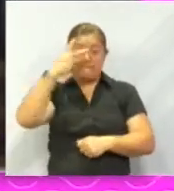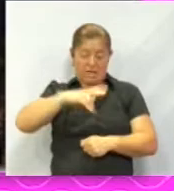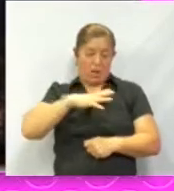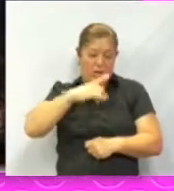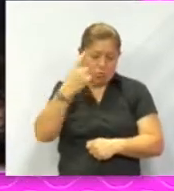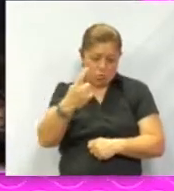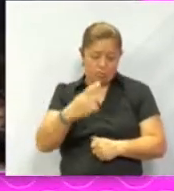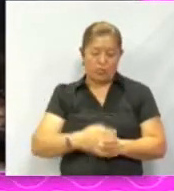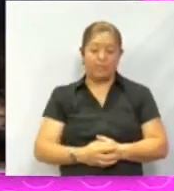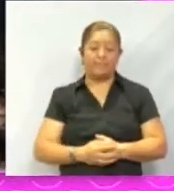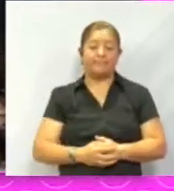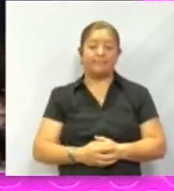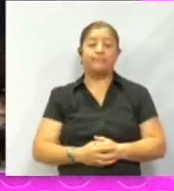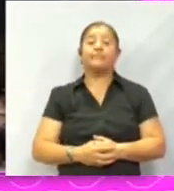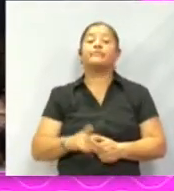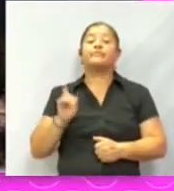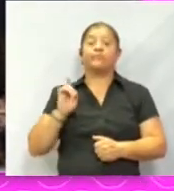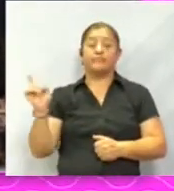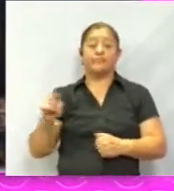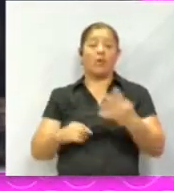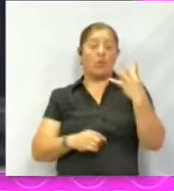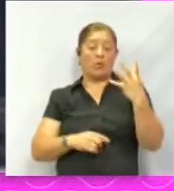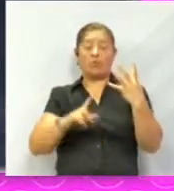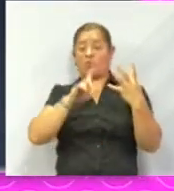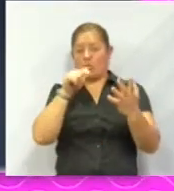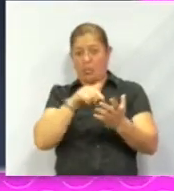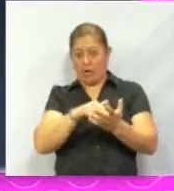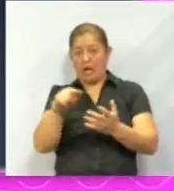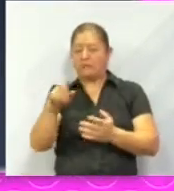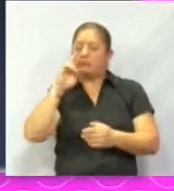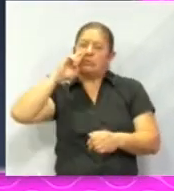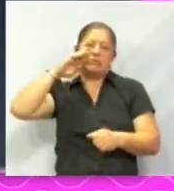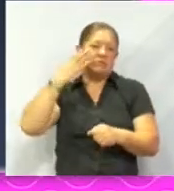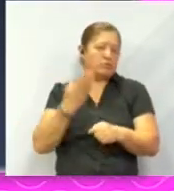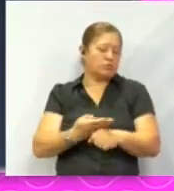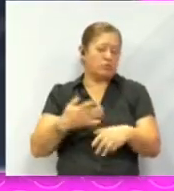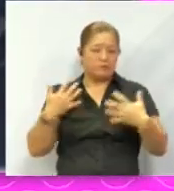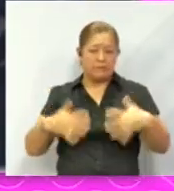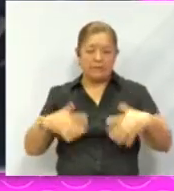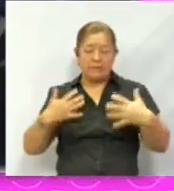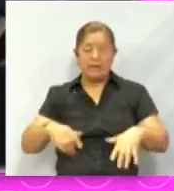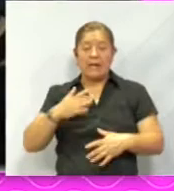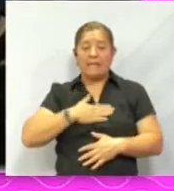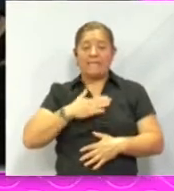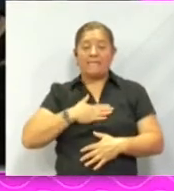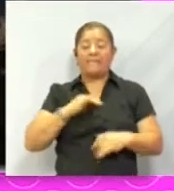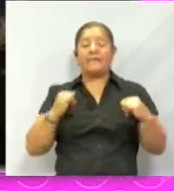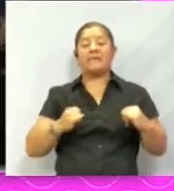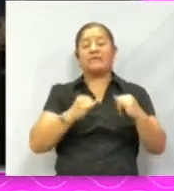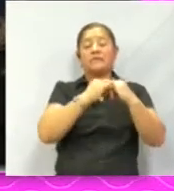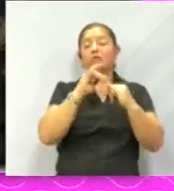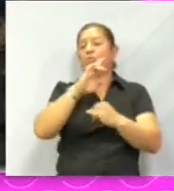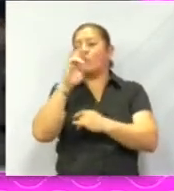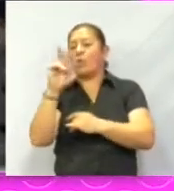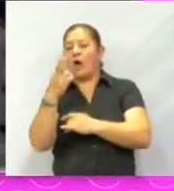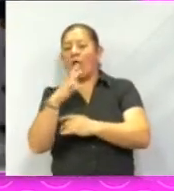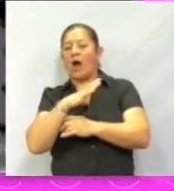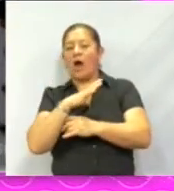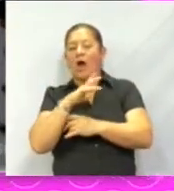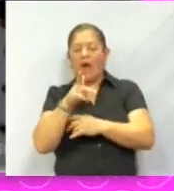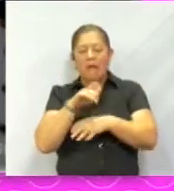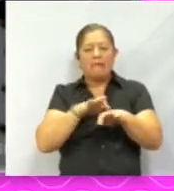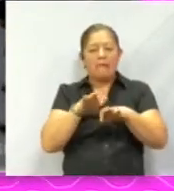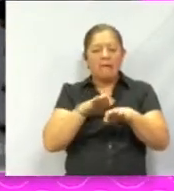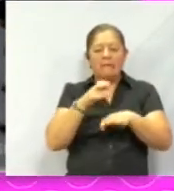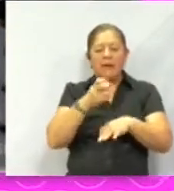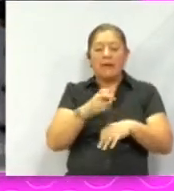Evidentemente, al contar con esos cuatro sitios, pues es la responsabilidad del Instituto de Astronomía de la Universidad operarlo y sacar,